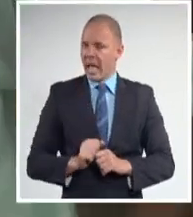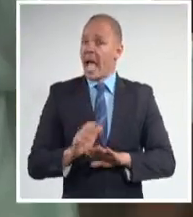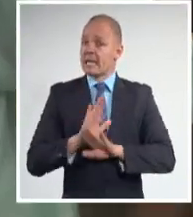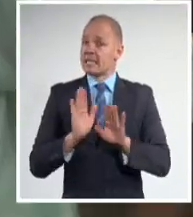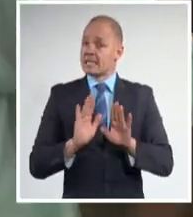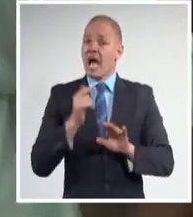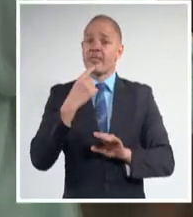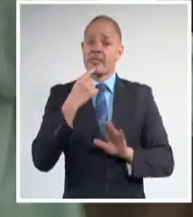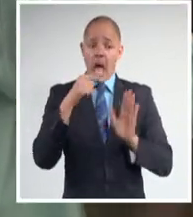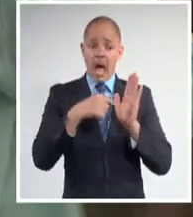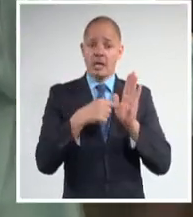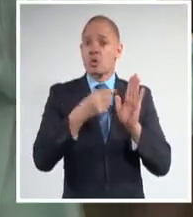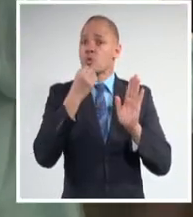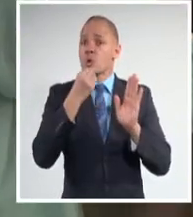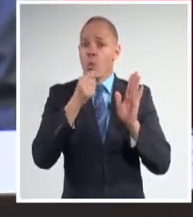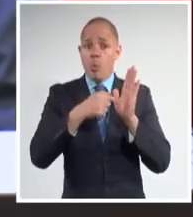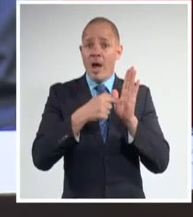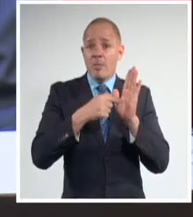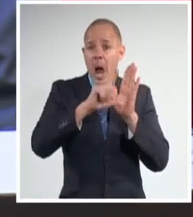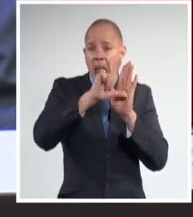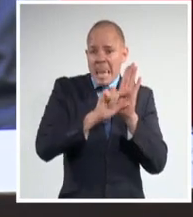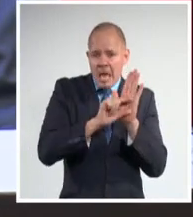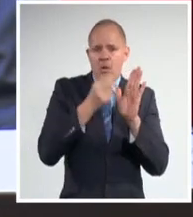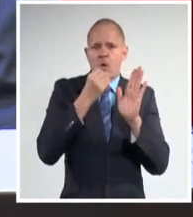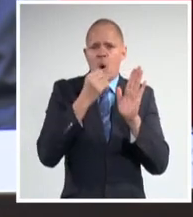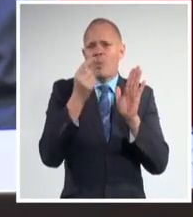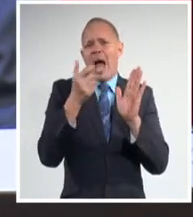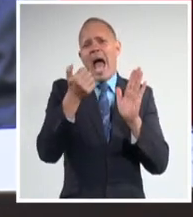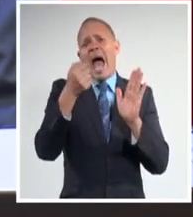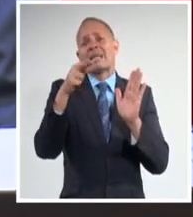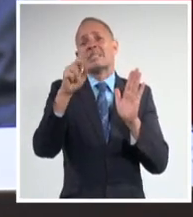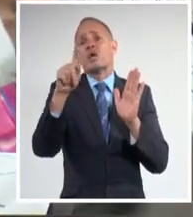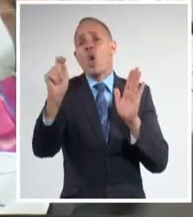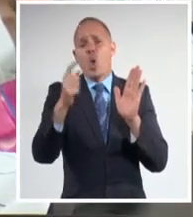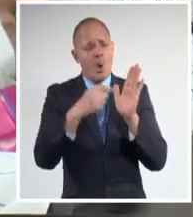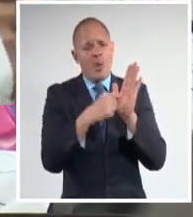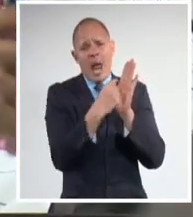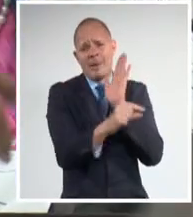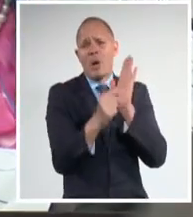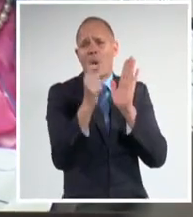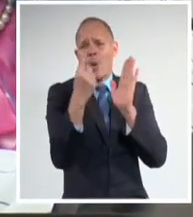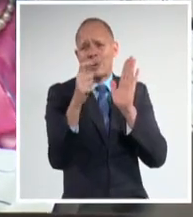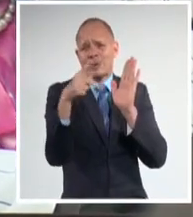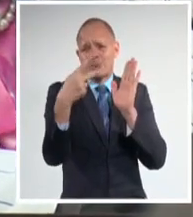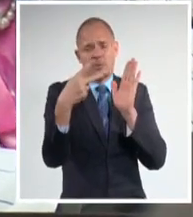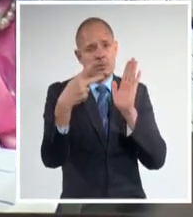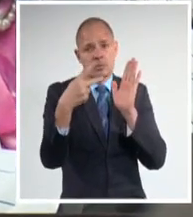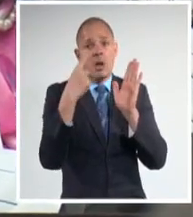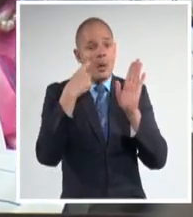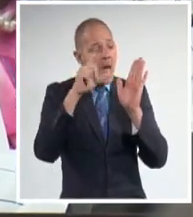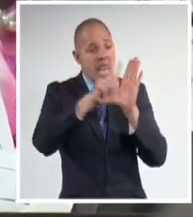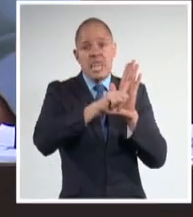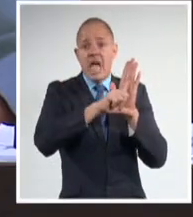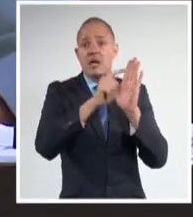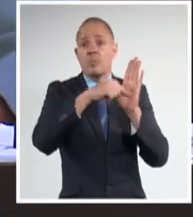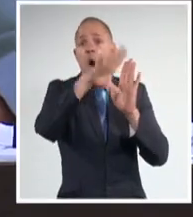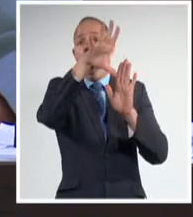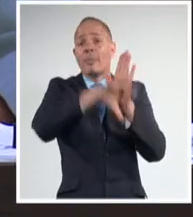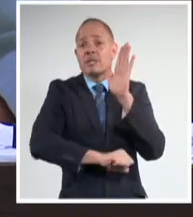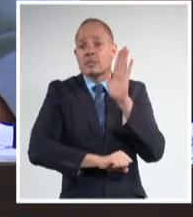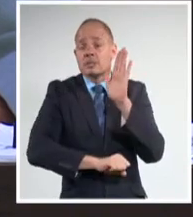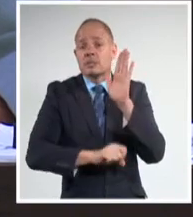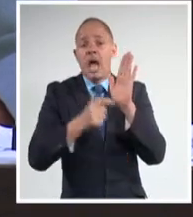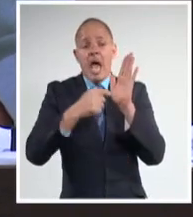no reducir los contenidos del Código de las Familias a uno o dos artículos, sino verlo como una ley coherente que amplía los